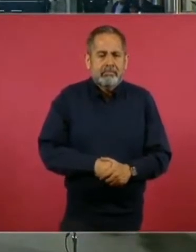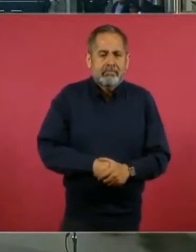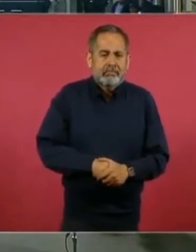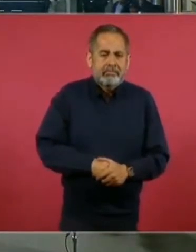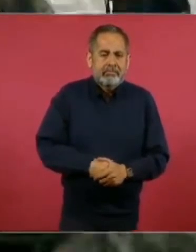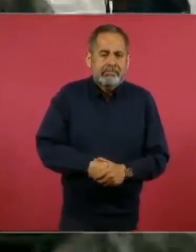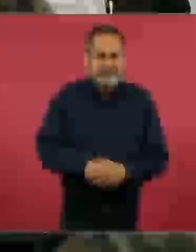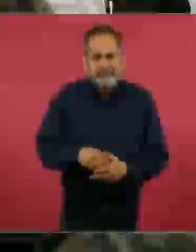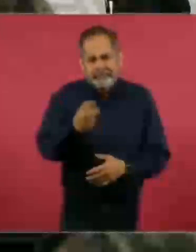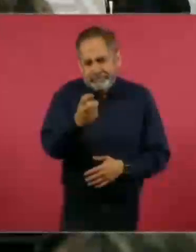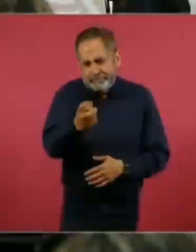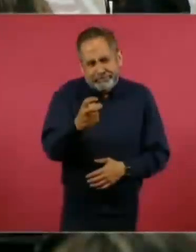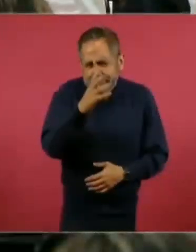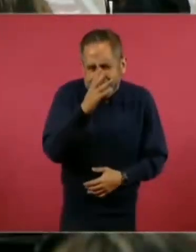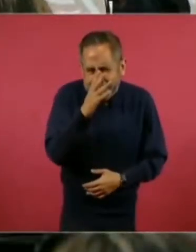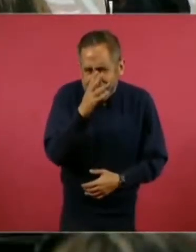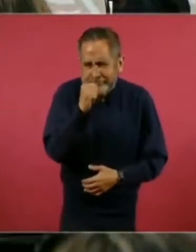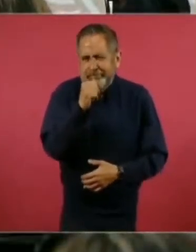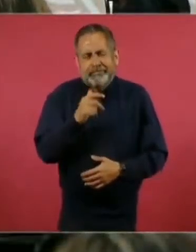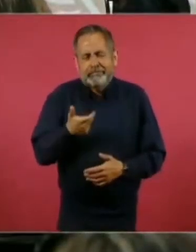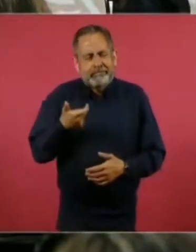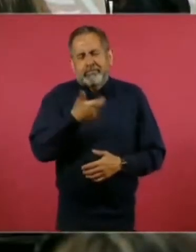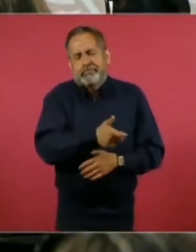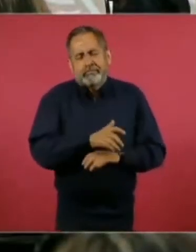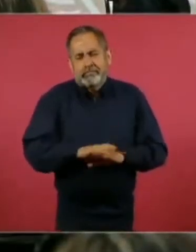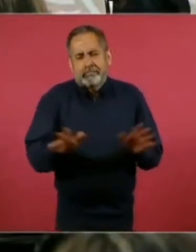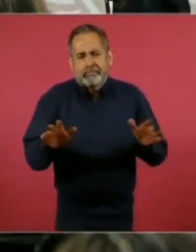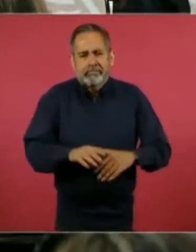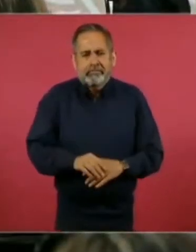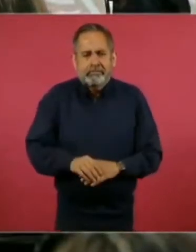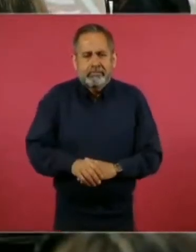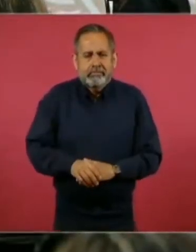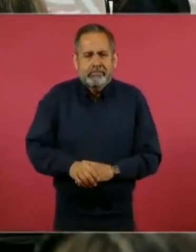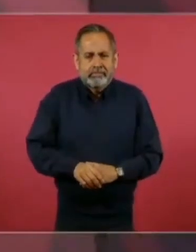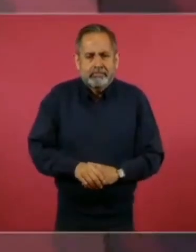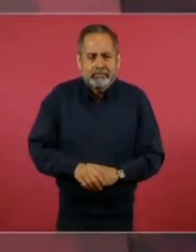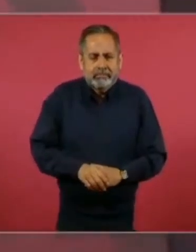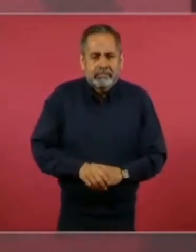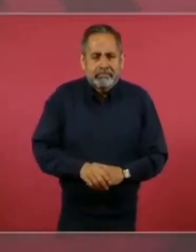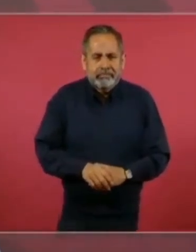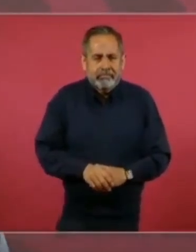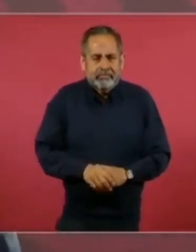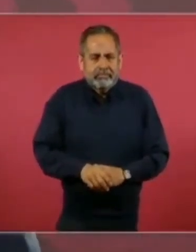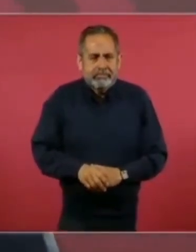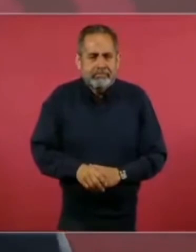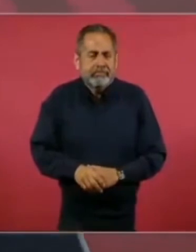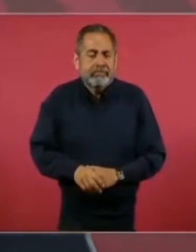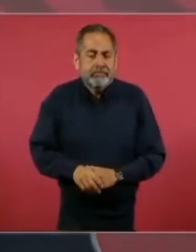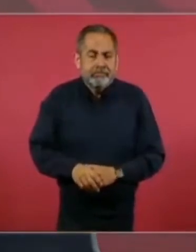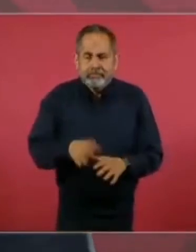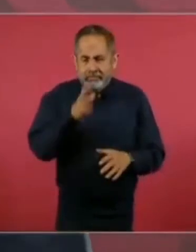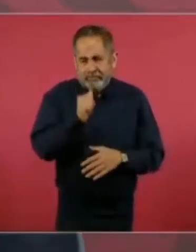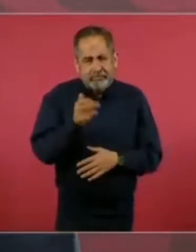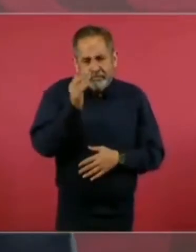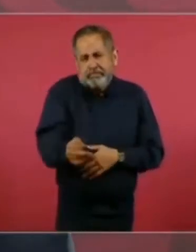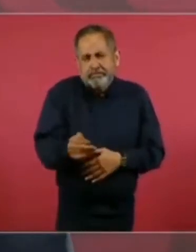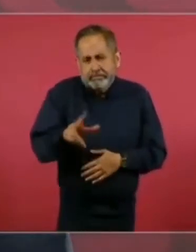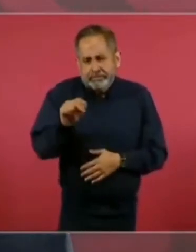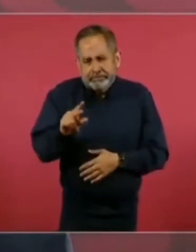Eso no se puede aceptar.